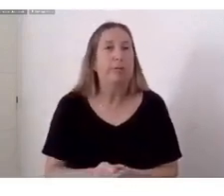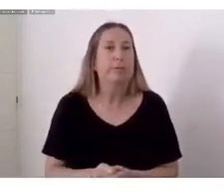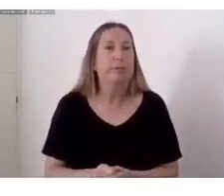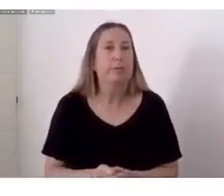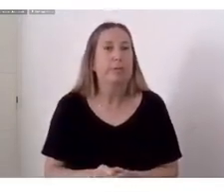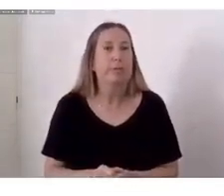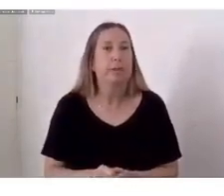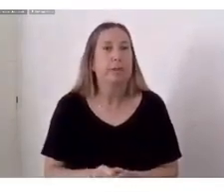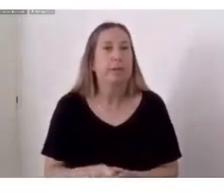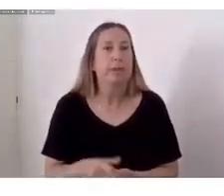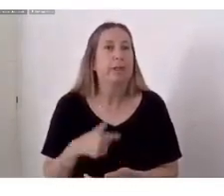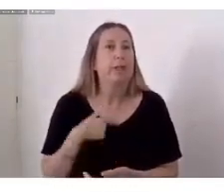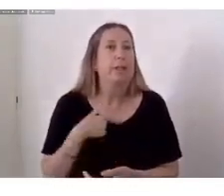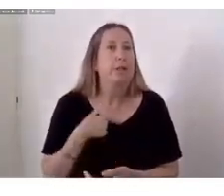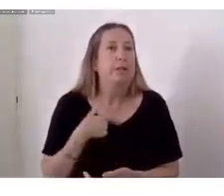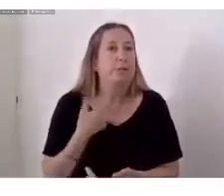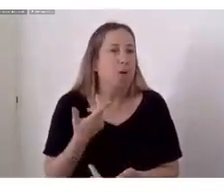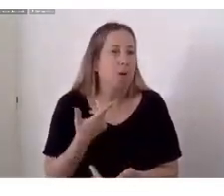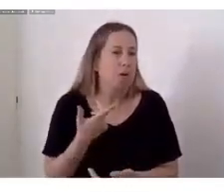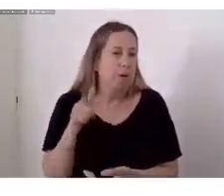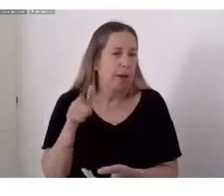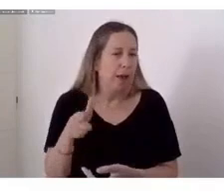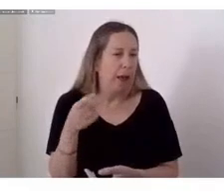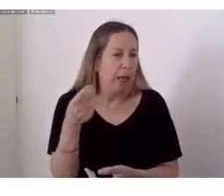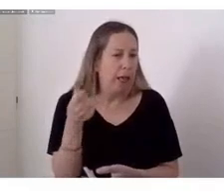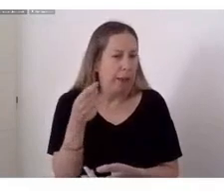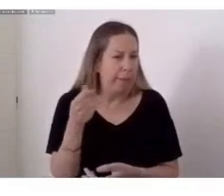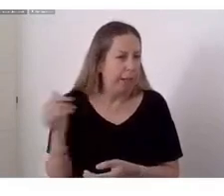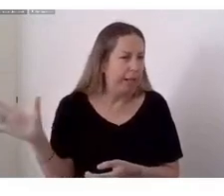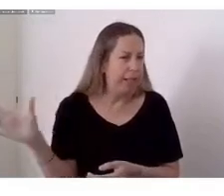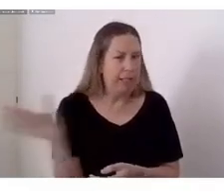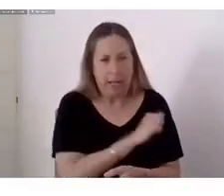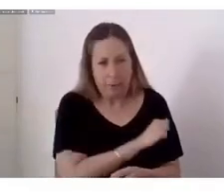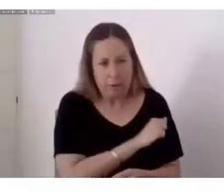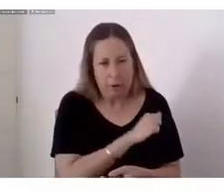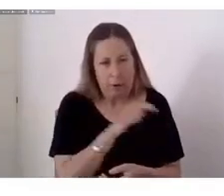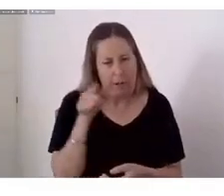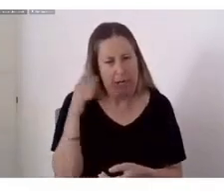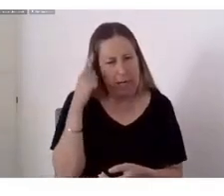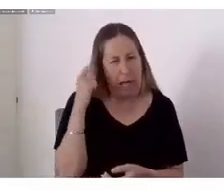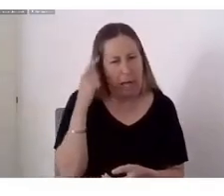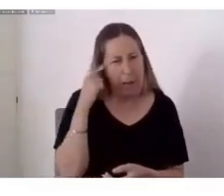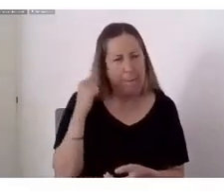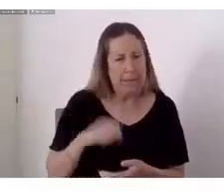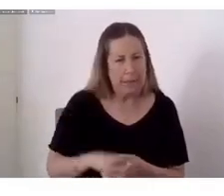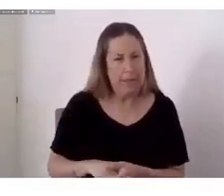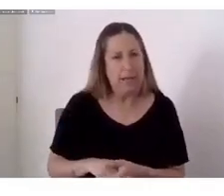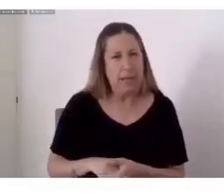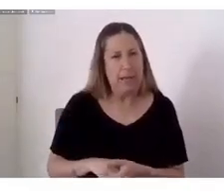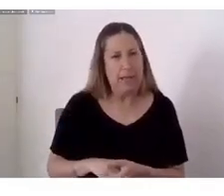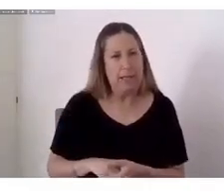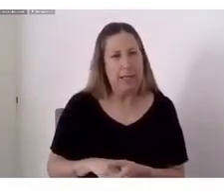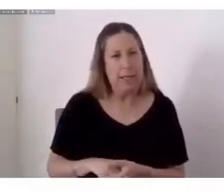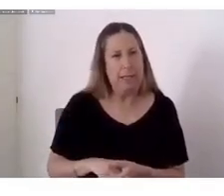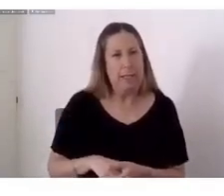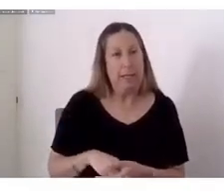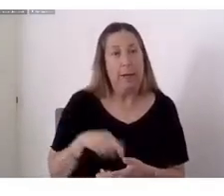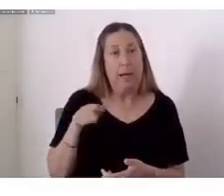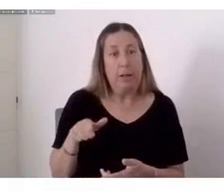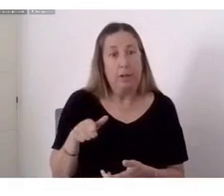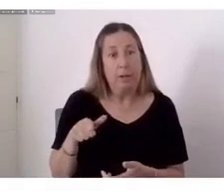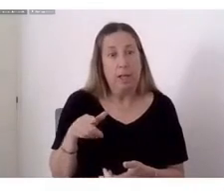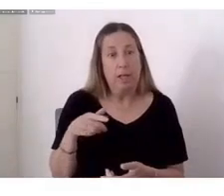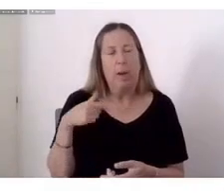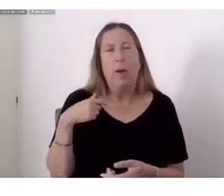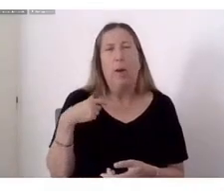lo dejo sin un mango pa' que aprenda Y me paguen lo que aquel me hizo